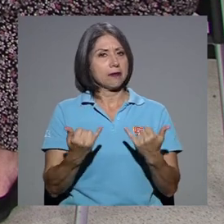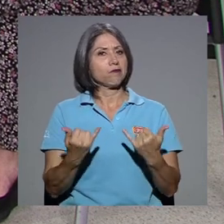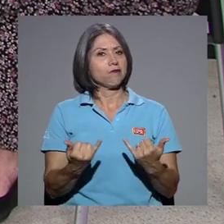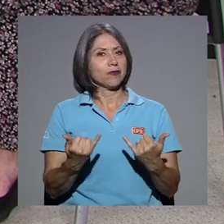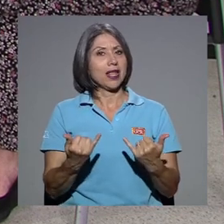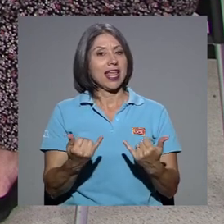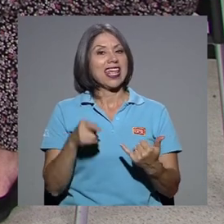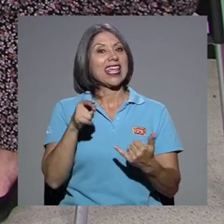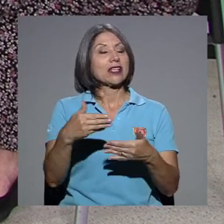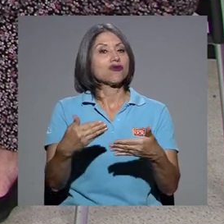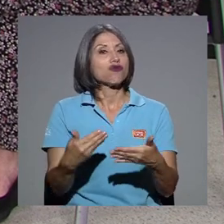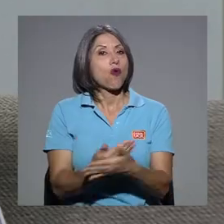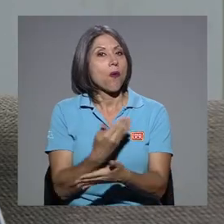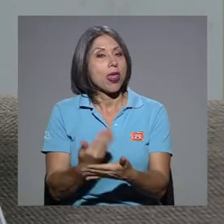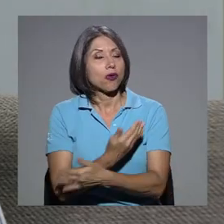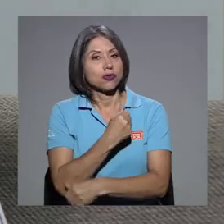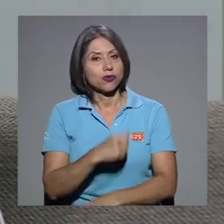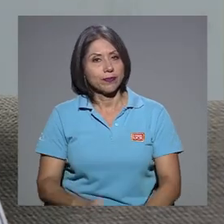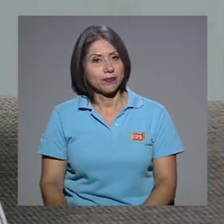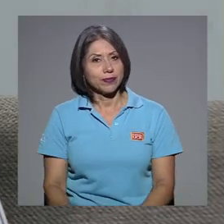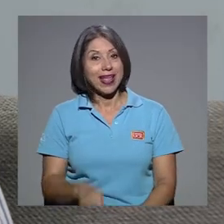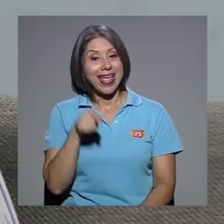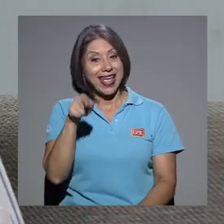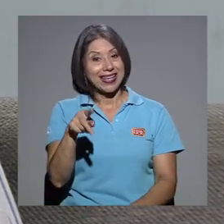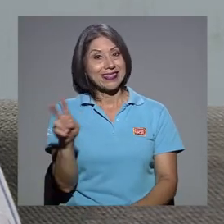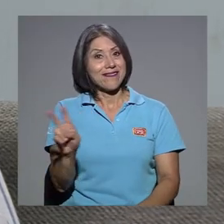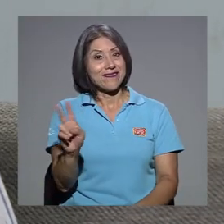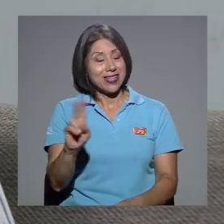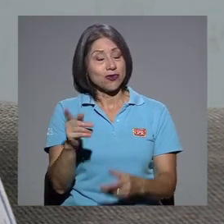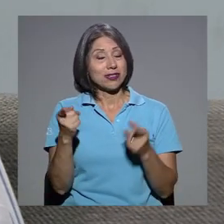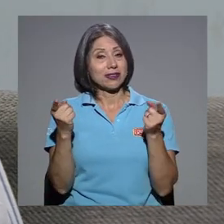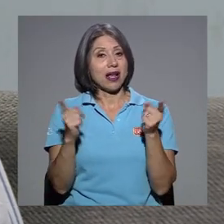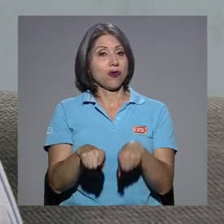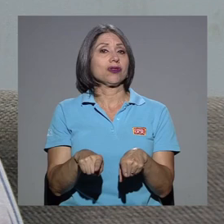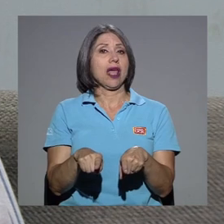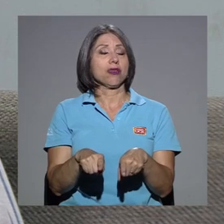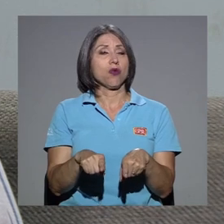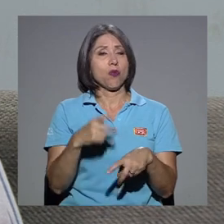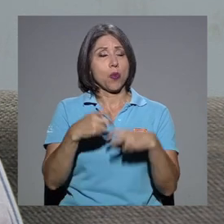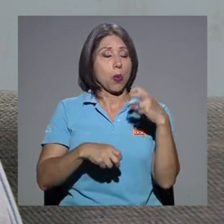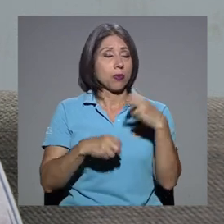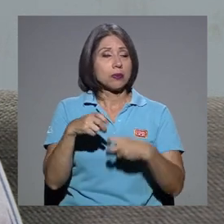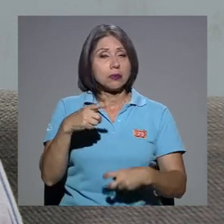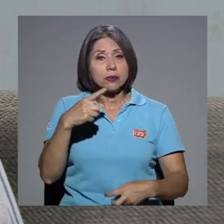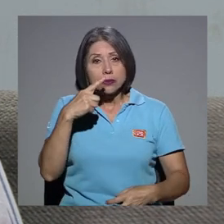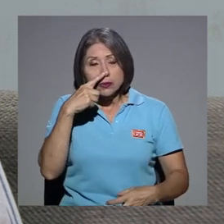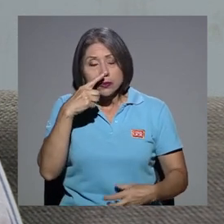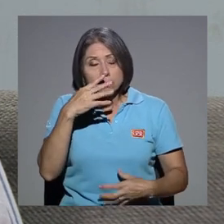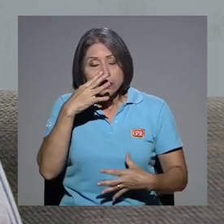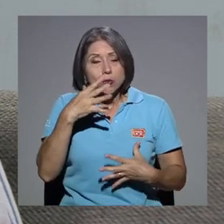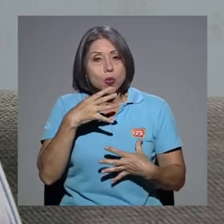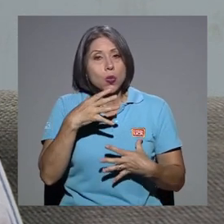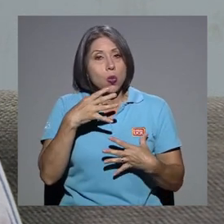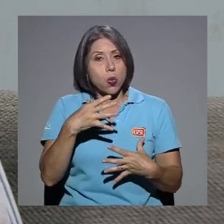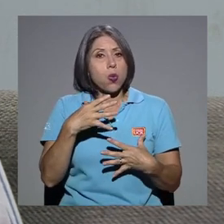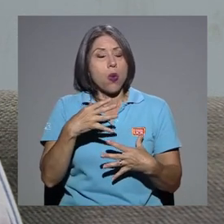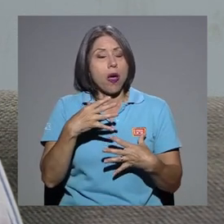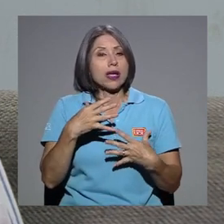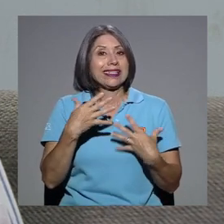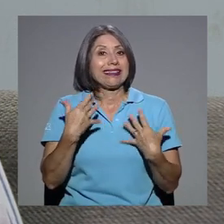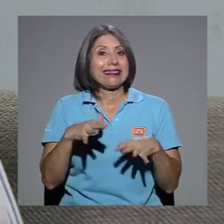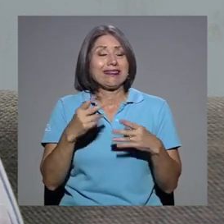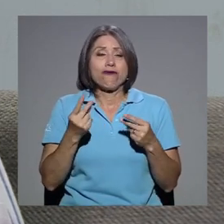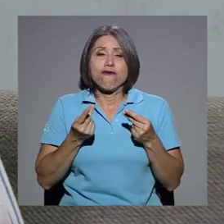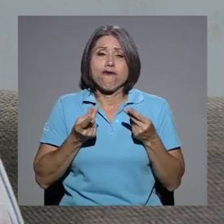es novedoso. O sea, es un virus que está causando un cuadro respiratorio que se está propagando rápidamente,